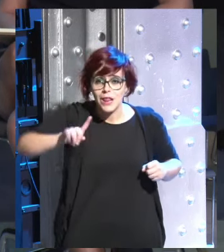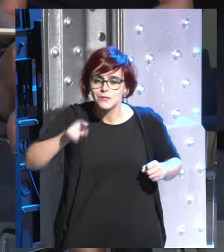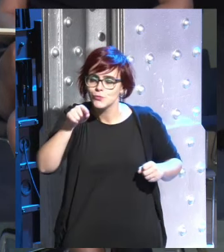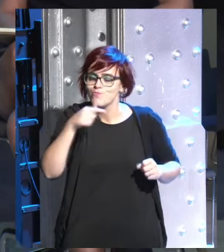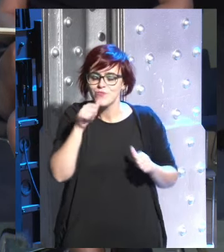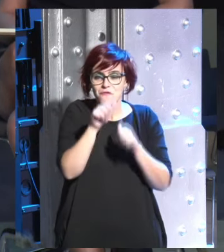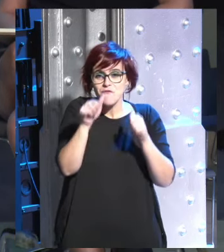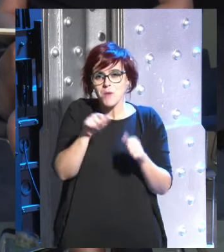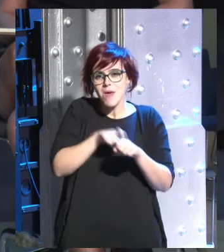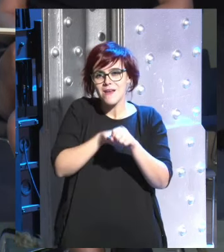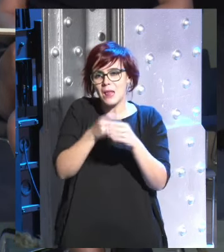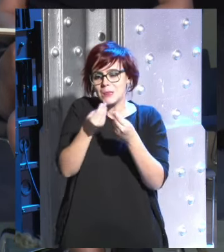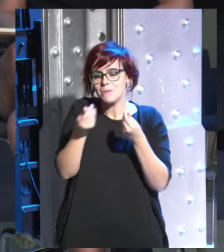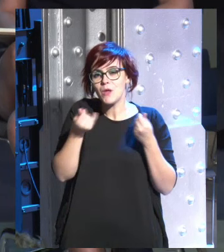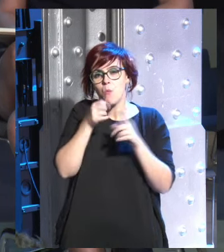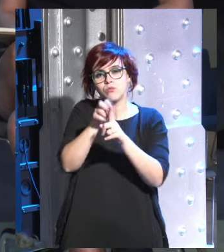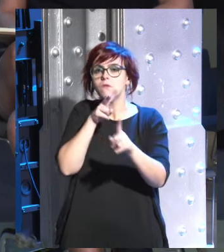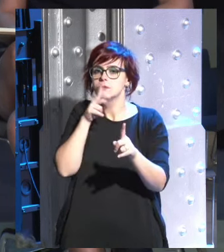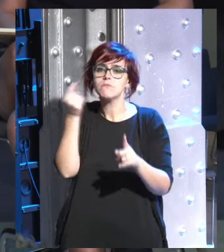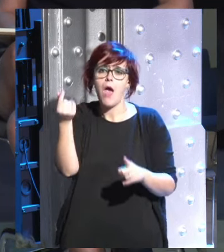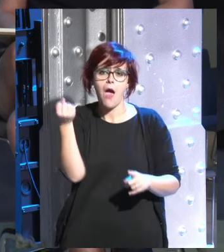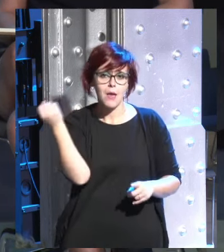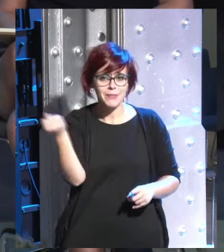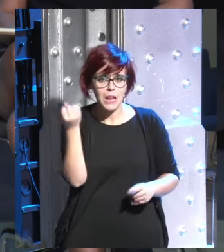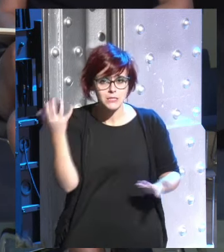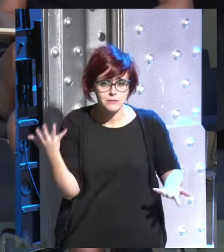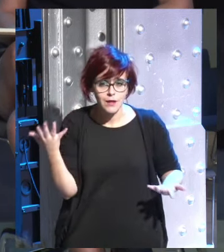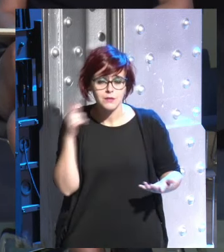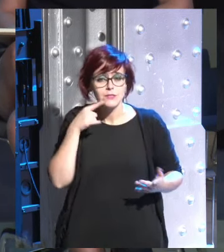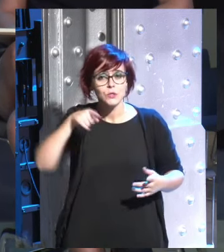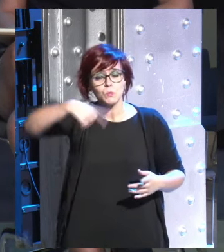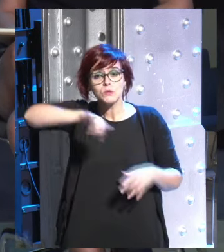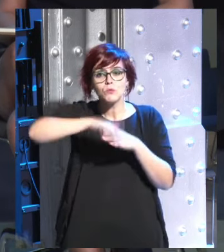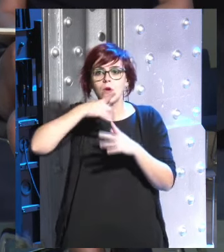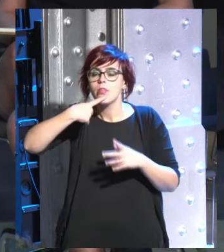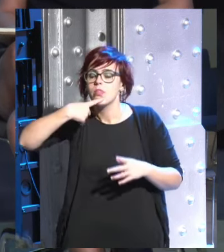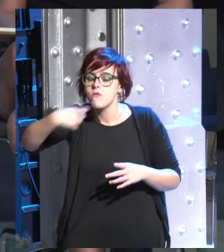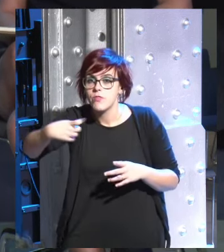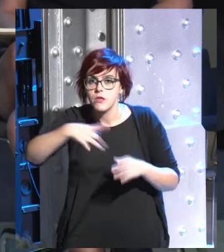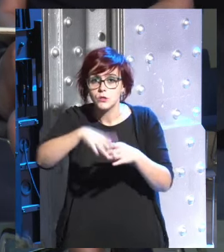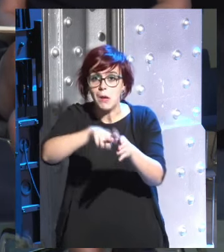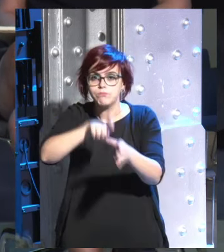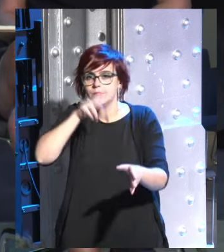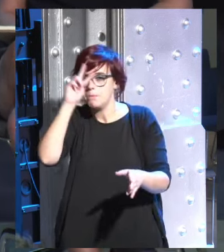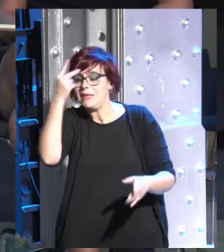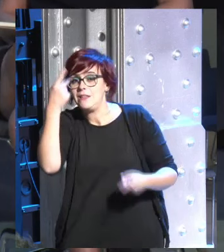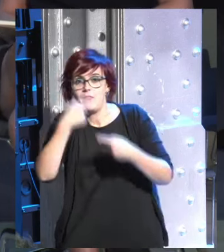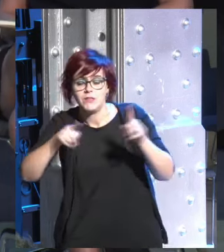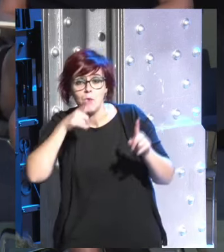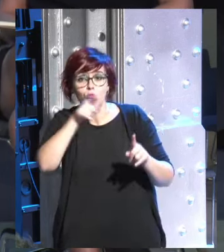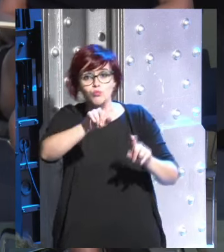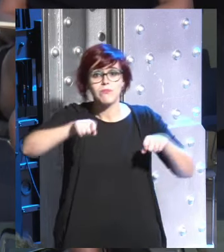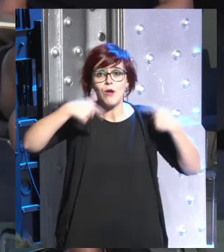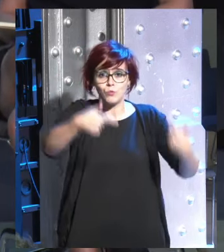adoptas una visión del mundo capitalista y para ti es muy difícil pensar de otra manera porque para ti es